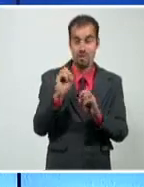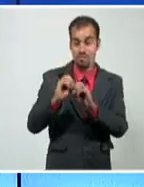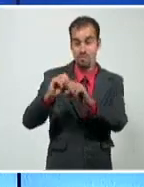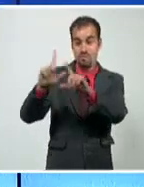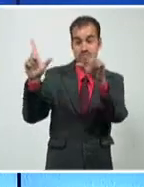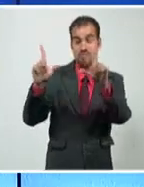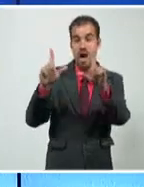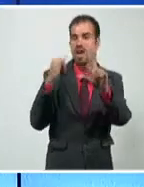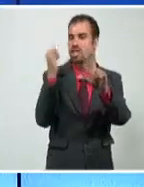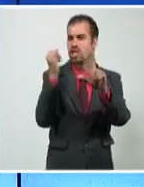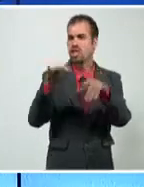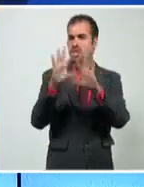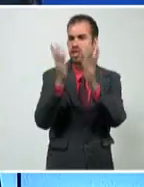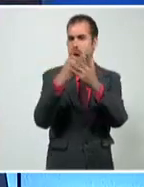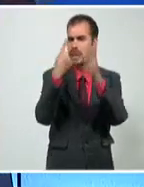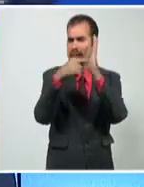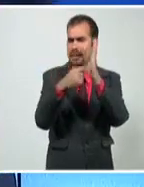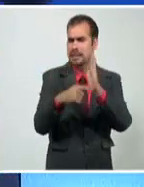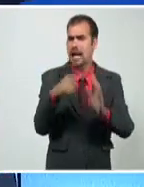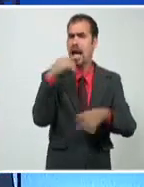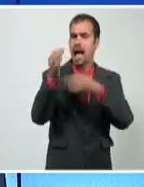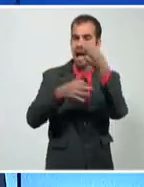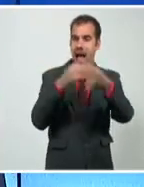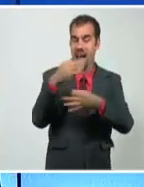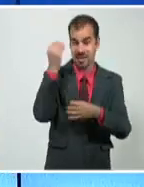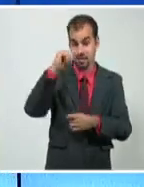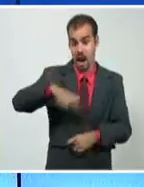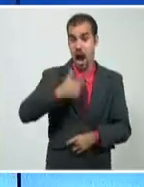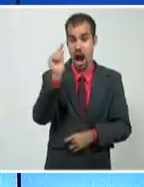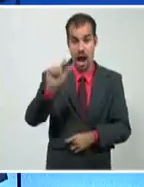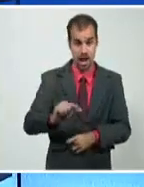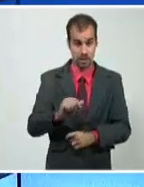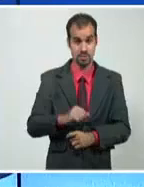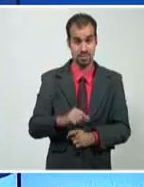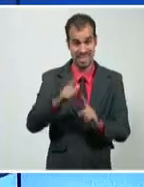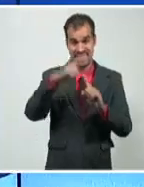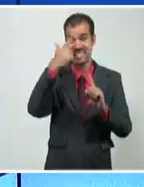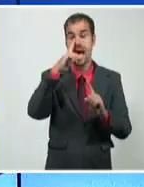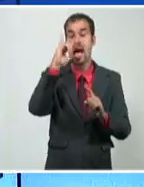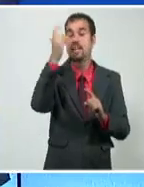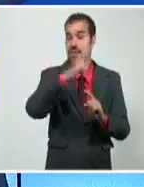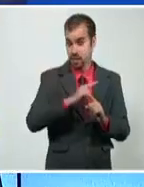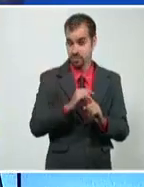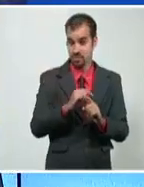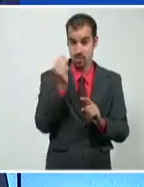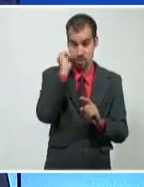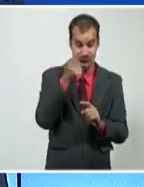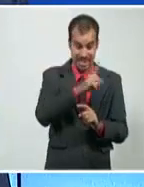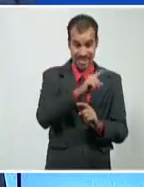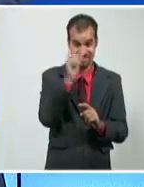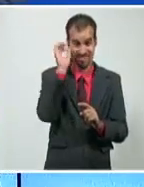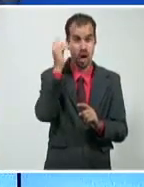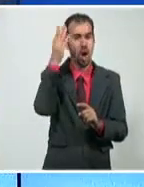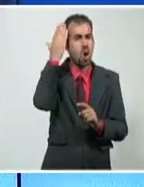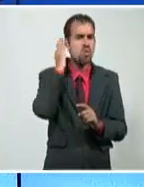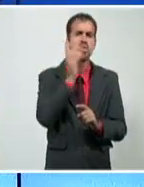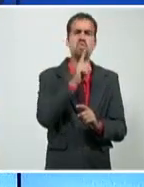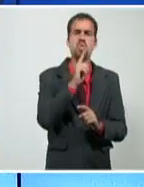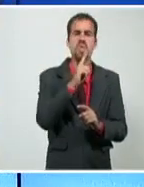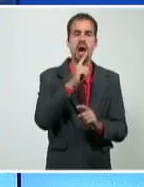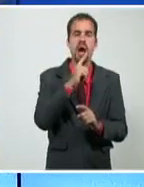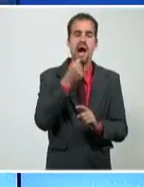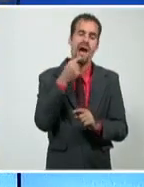que demuestran cómo, desde el arte, esta persona, Tania Bruguera, ha buscado disfrazar sus provocaciones